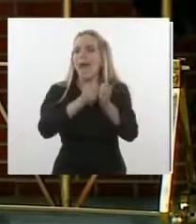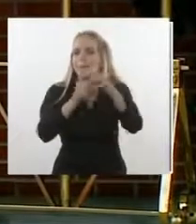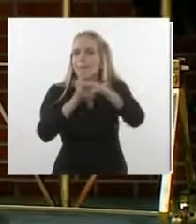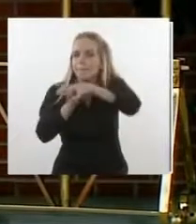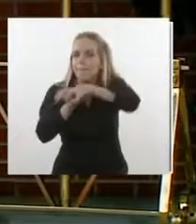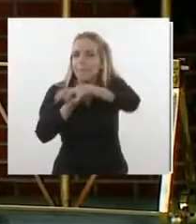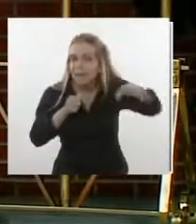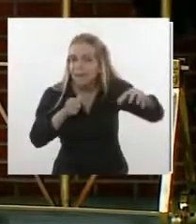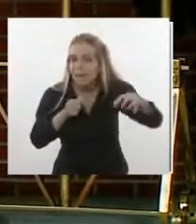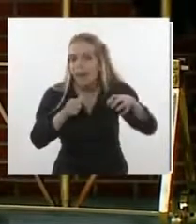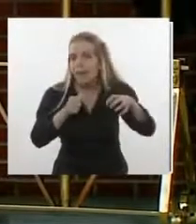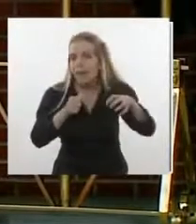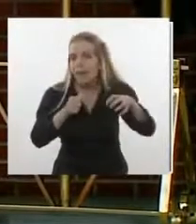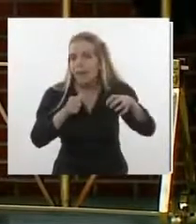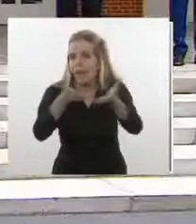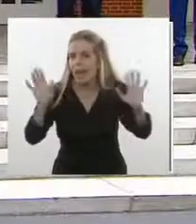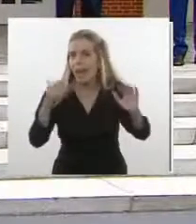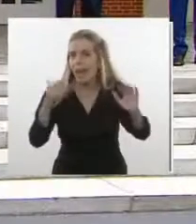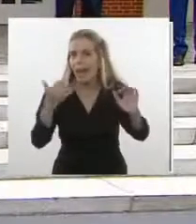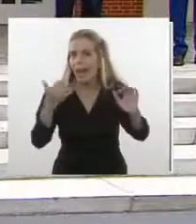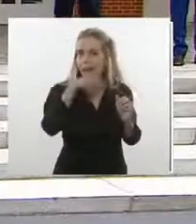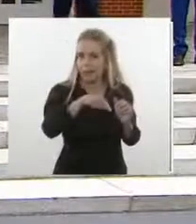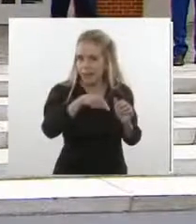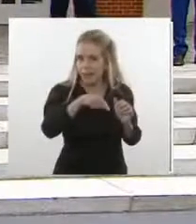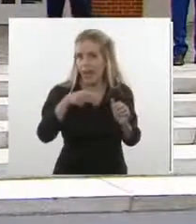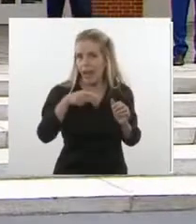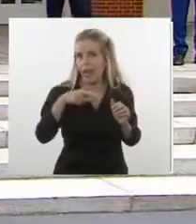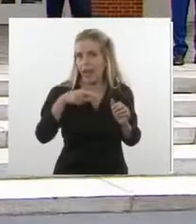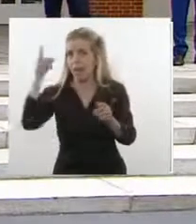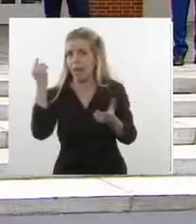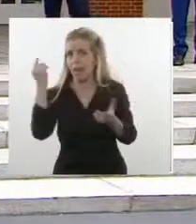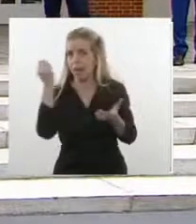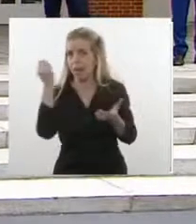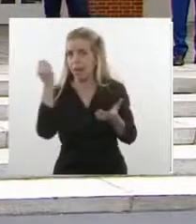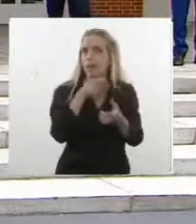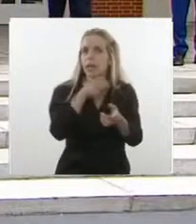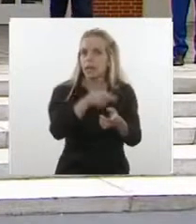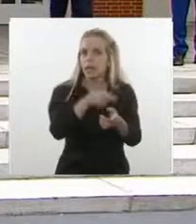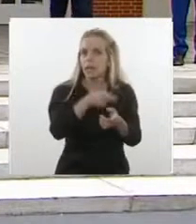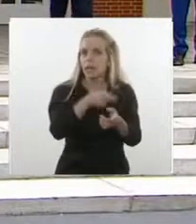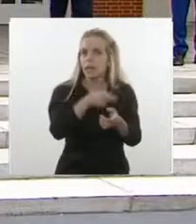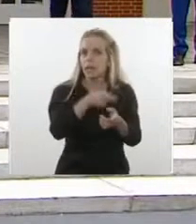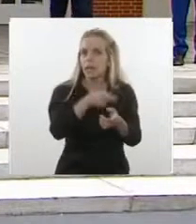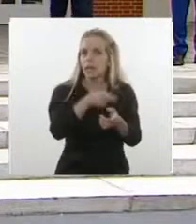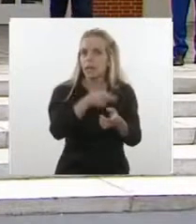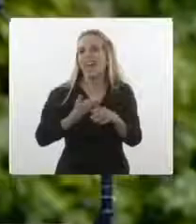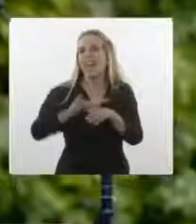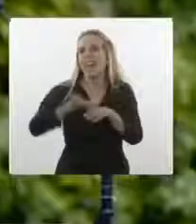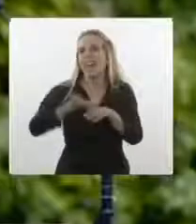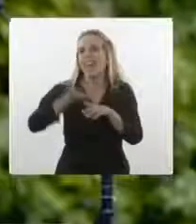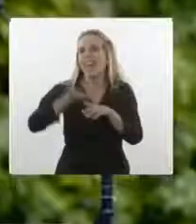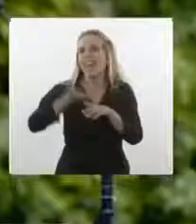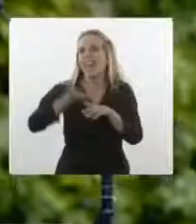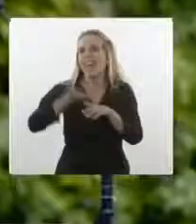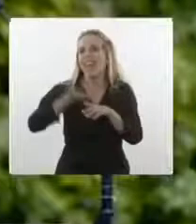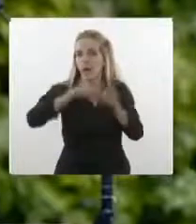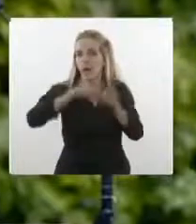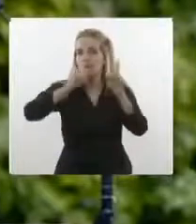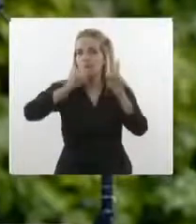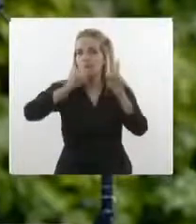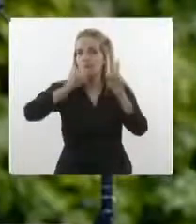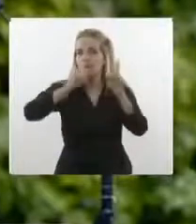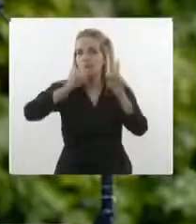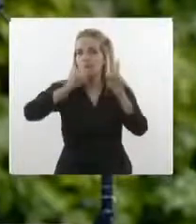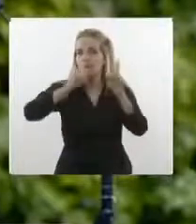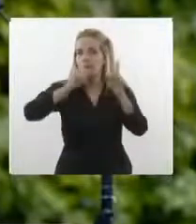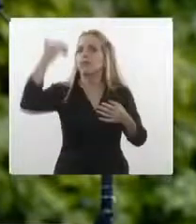múltiples en Argentina es, sin duda alguna, algo no solamente de pasado y de presente, sino que estoy convencido de un futuro brillante que